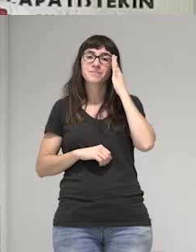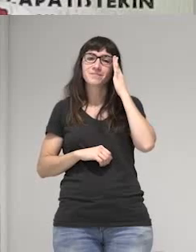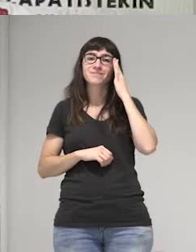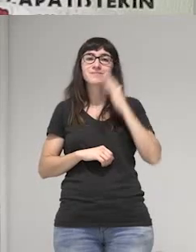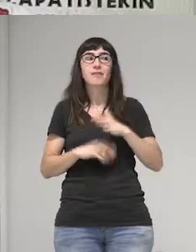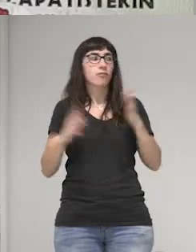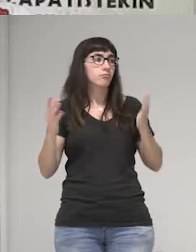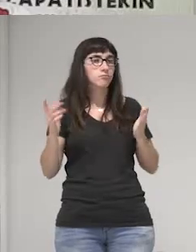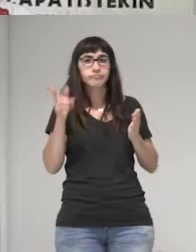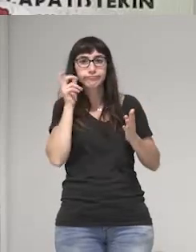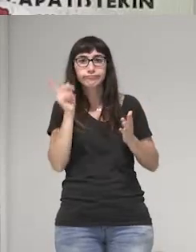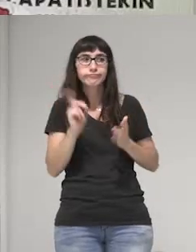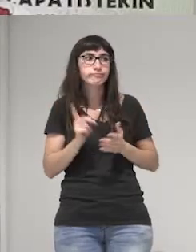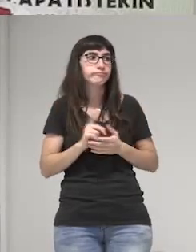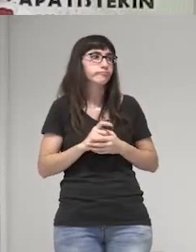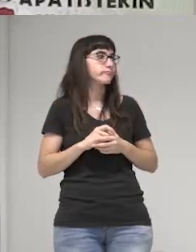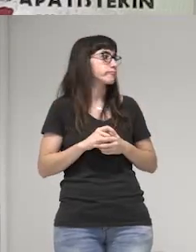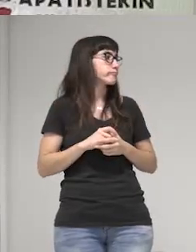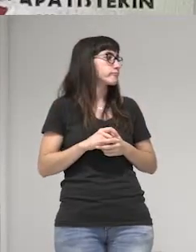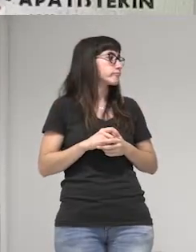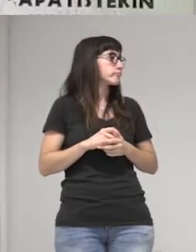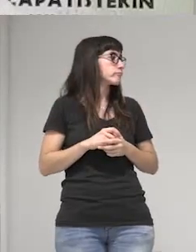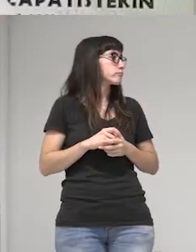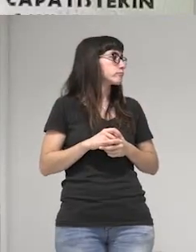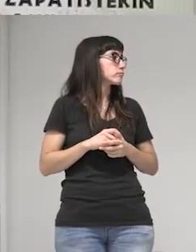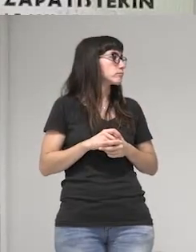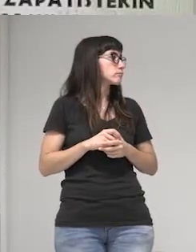Pues no. La violencia.